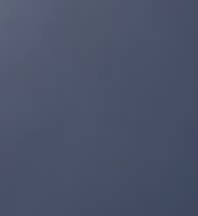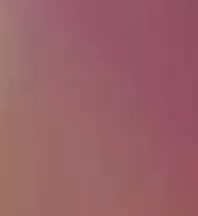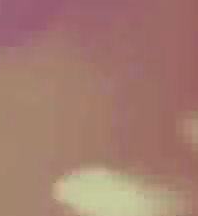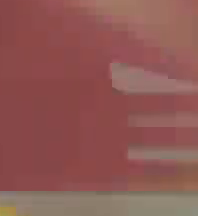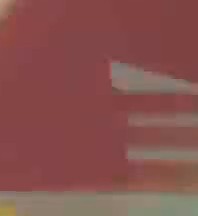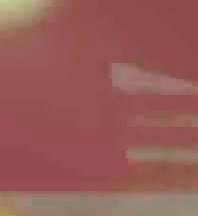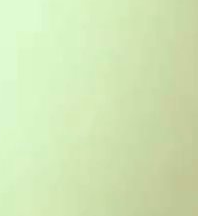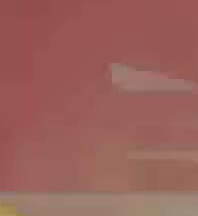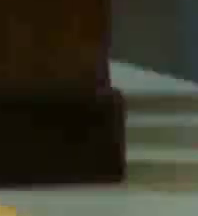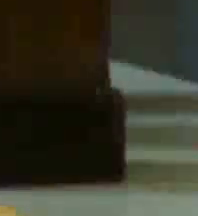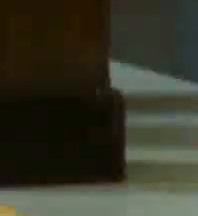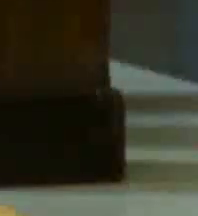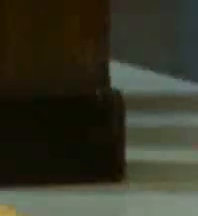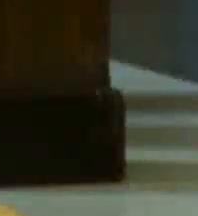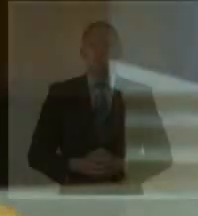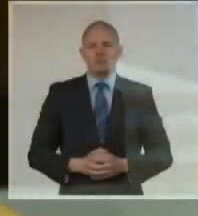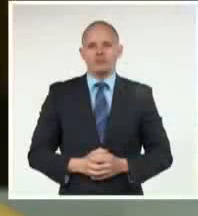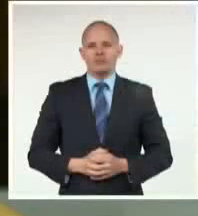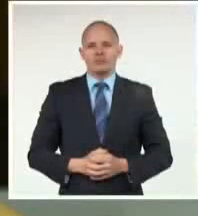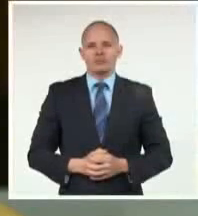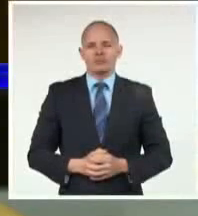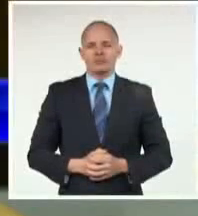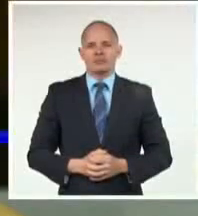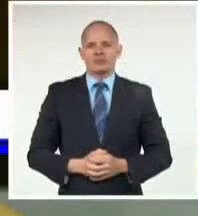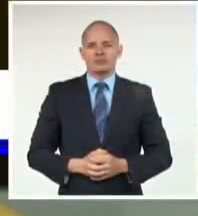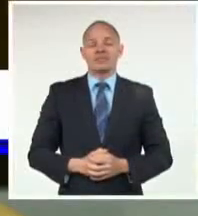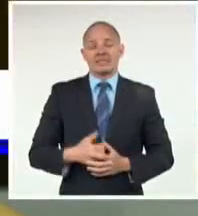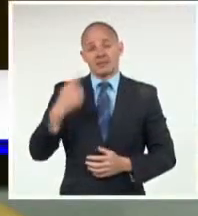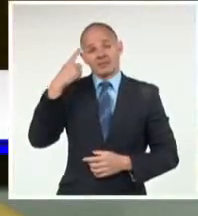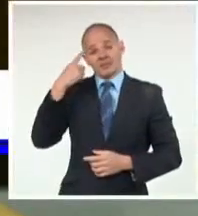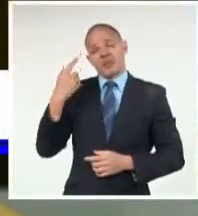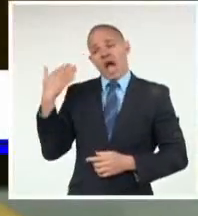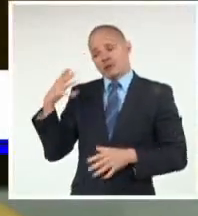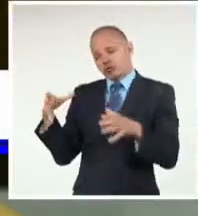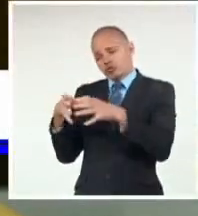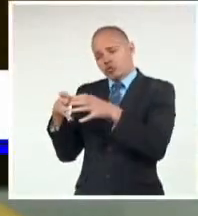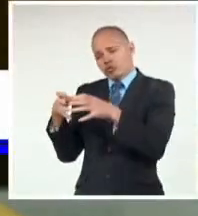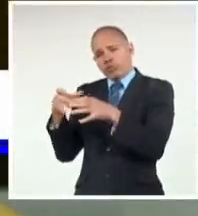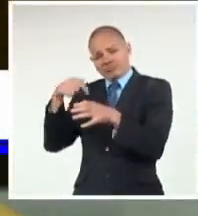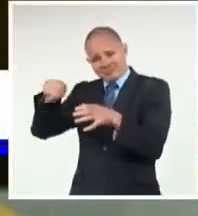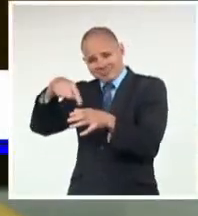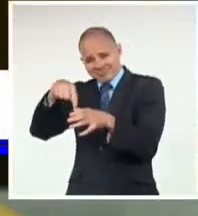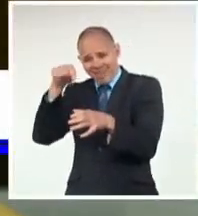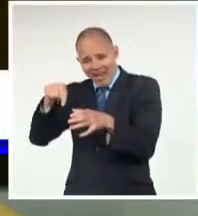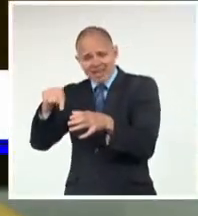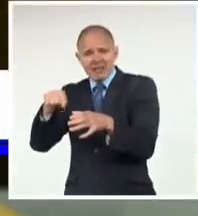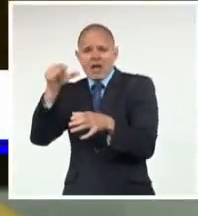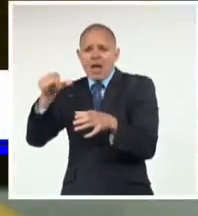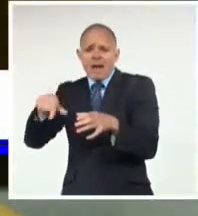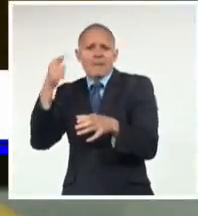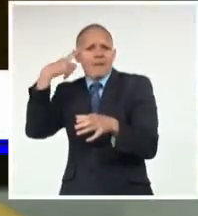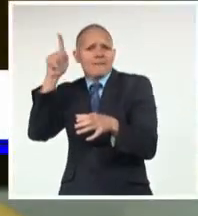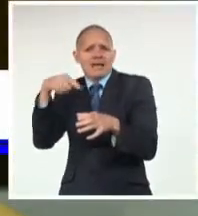Cuando surgió aquel movimiento Había mucha gente empírica